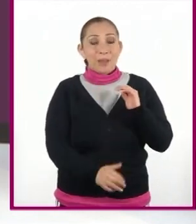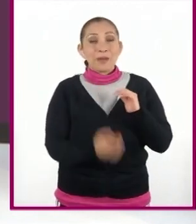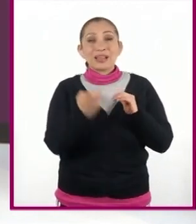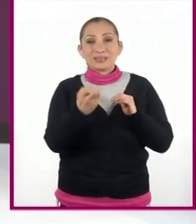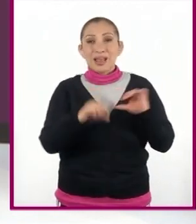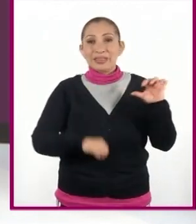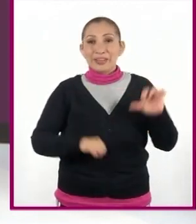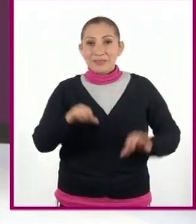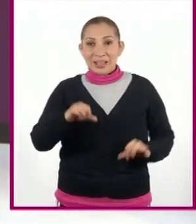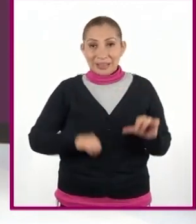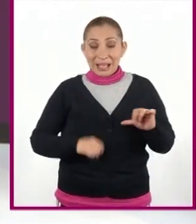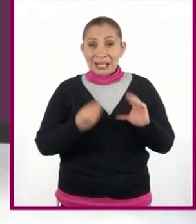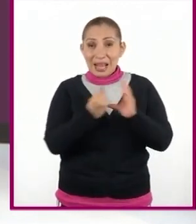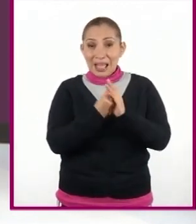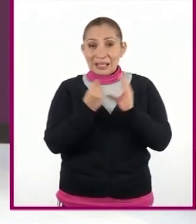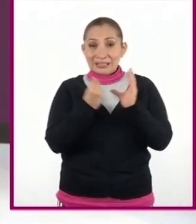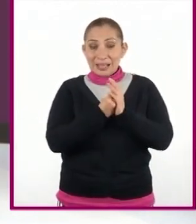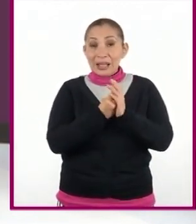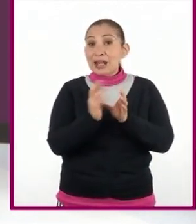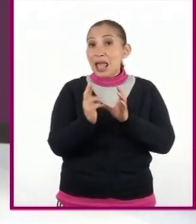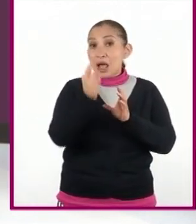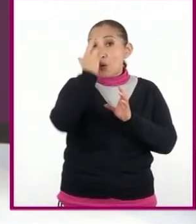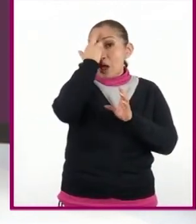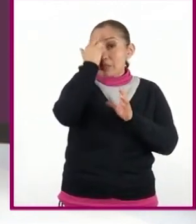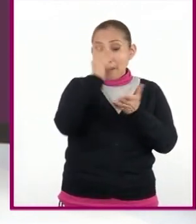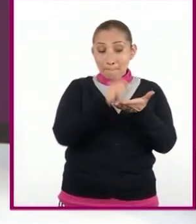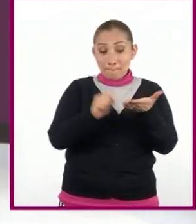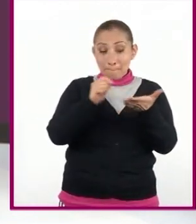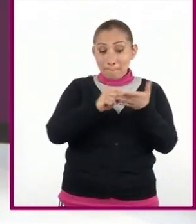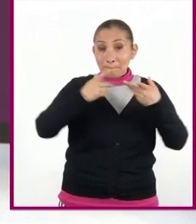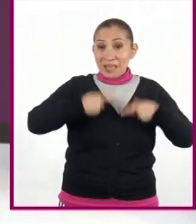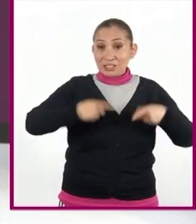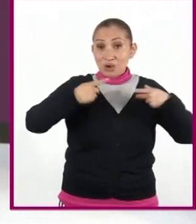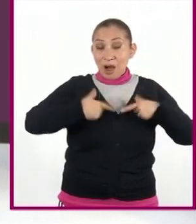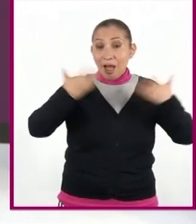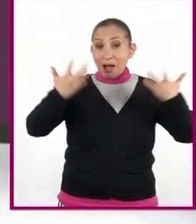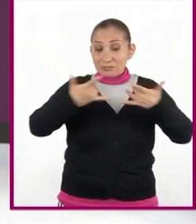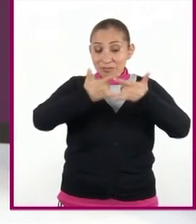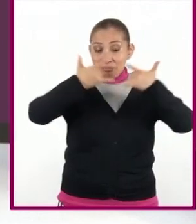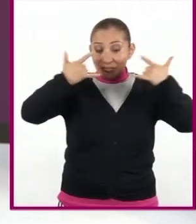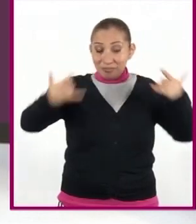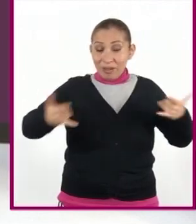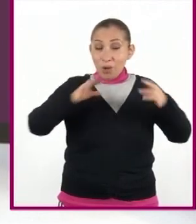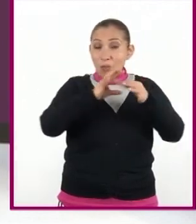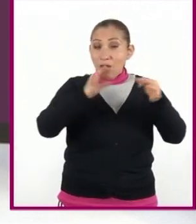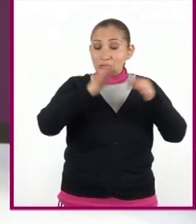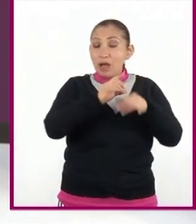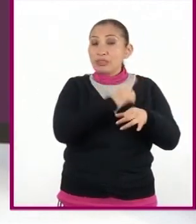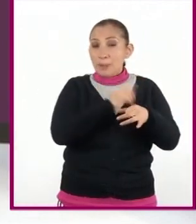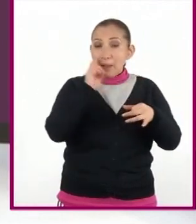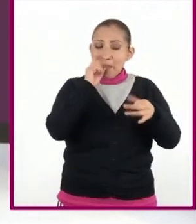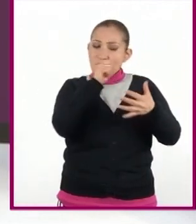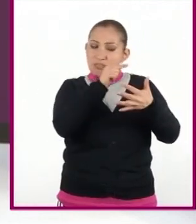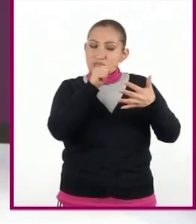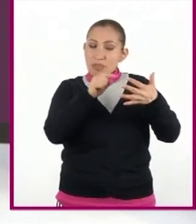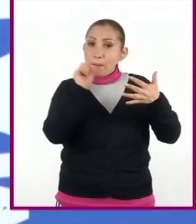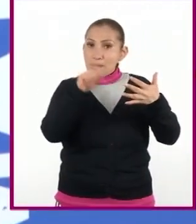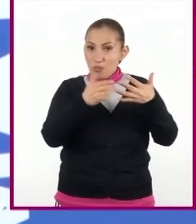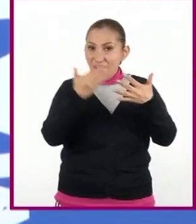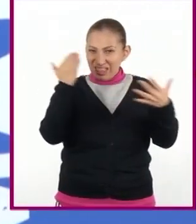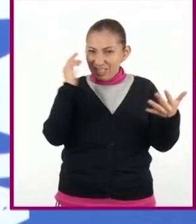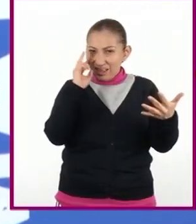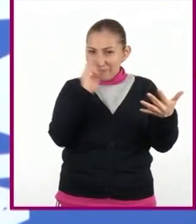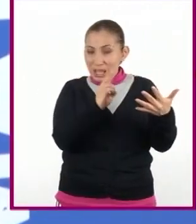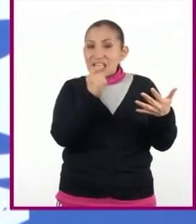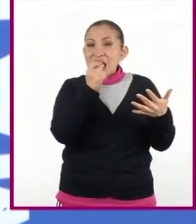nuestras actividades de la sesión. Recuerden que un escritor o cuentista debe considerar todos los elementos que vimos, desde